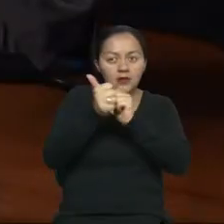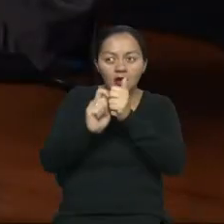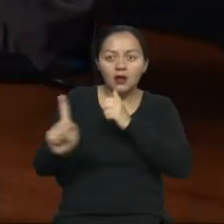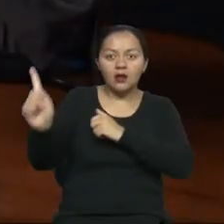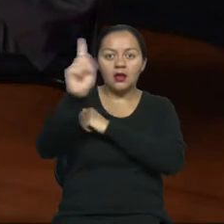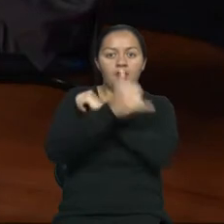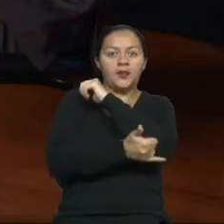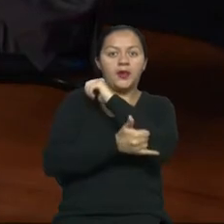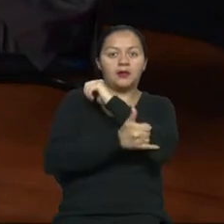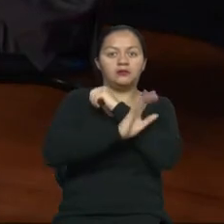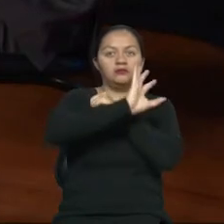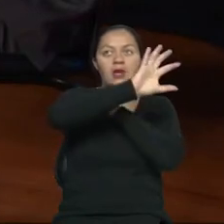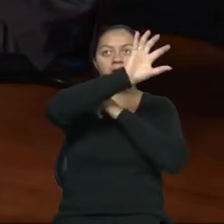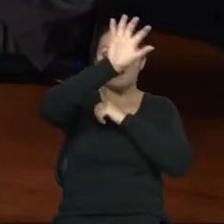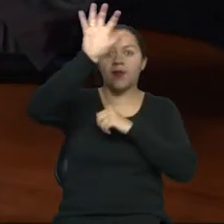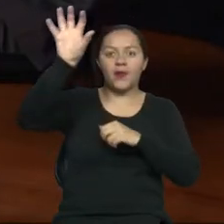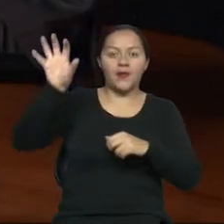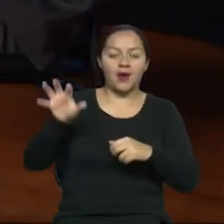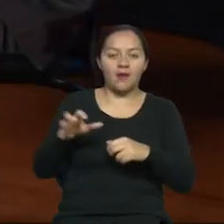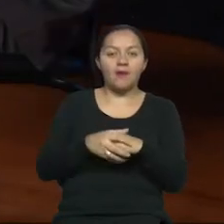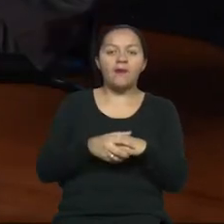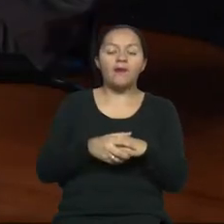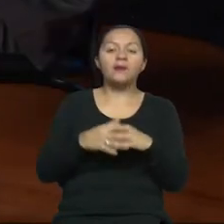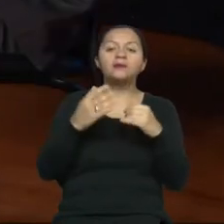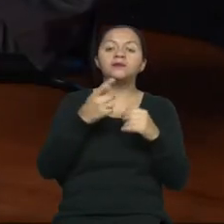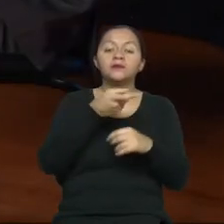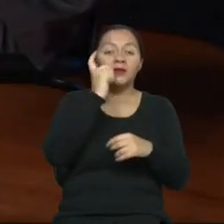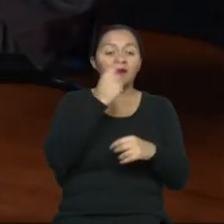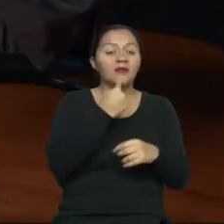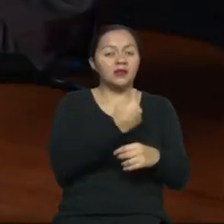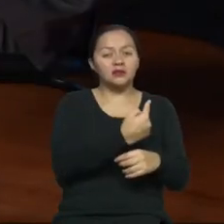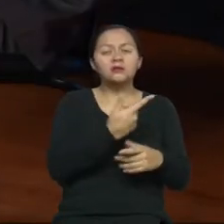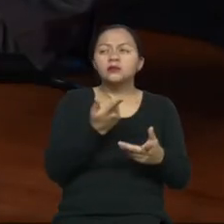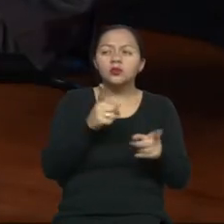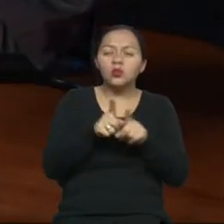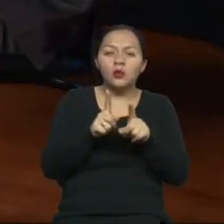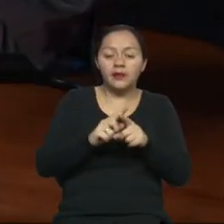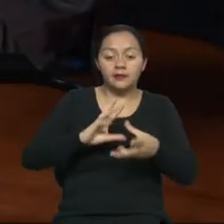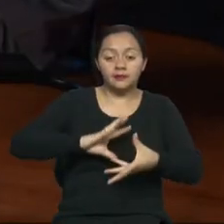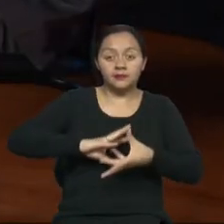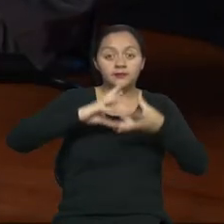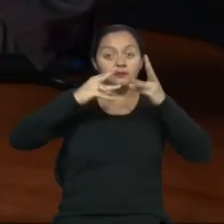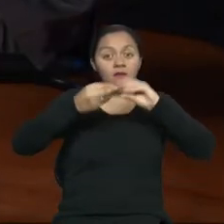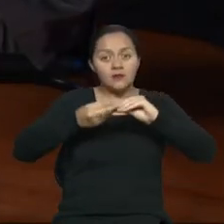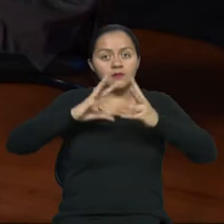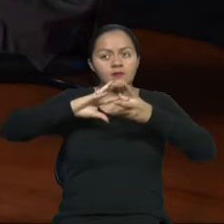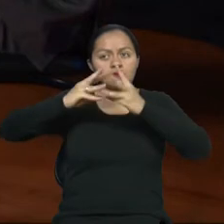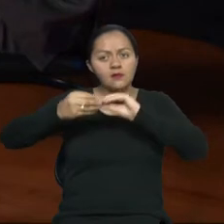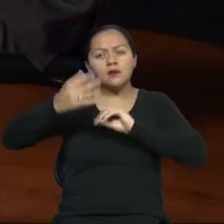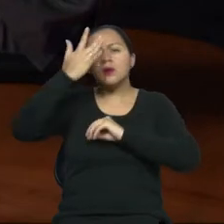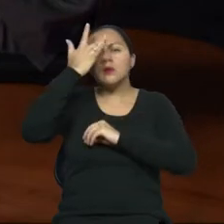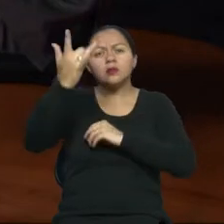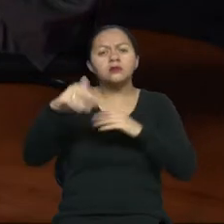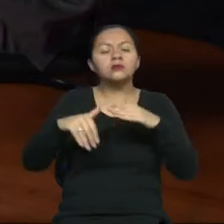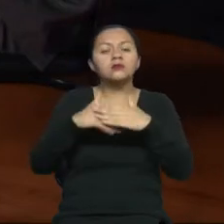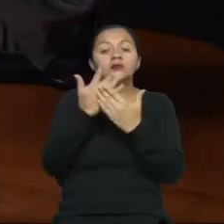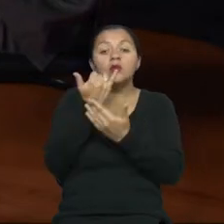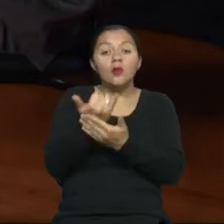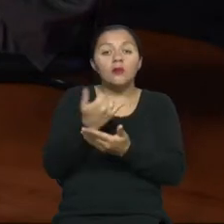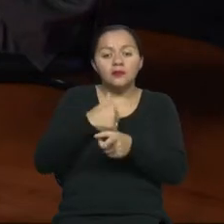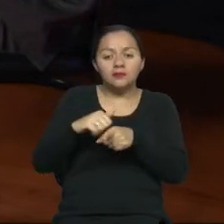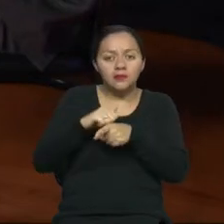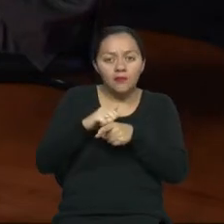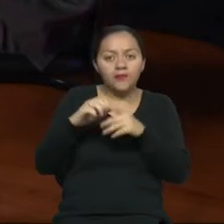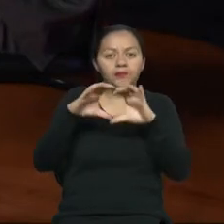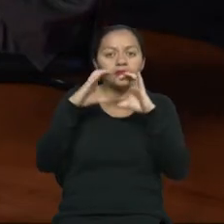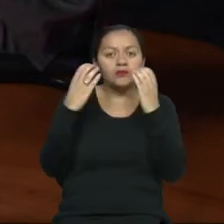¿Qué tipo de normas son las importantes que se han ido, como decía Javier, o adaptando o creando? ¿Y por qué adaptamos o por qué creamos? Ya tú que estás en la práctica, en